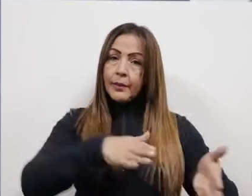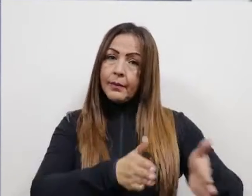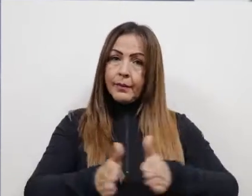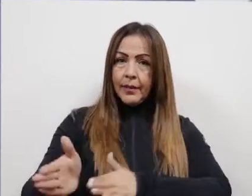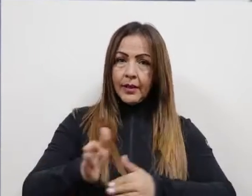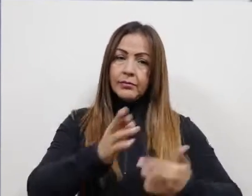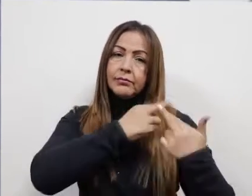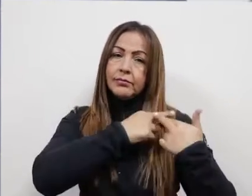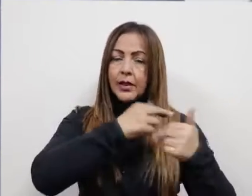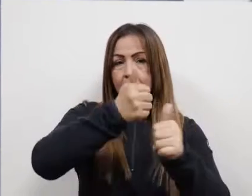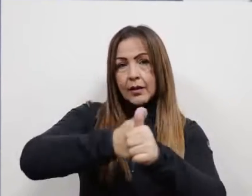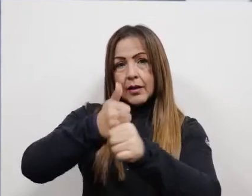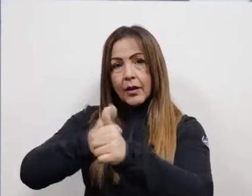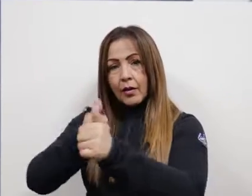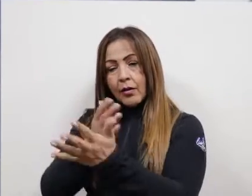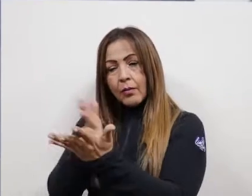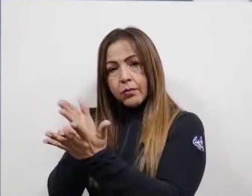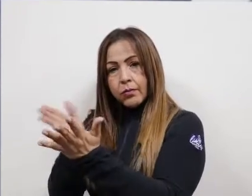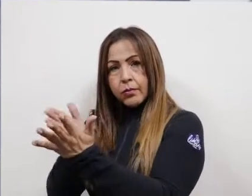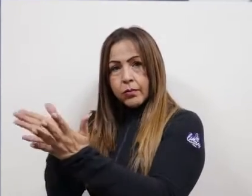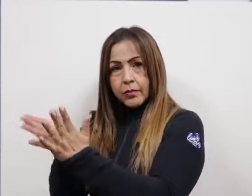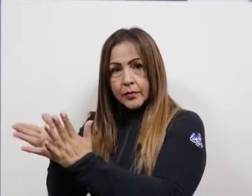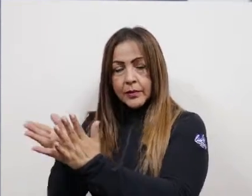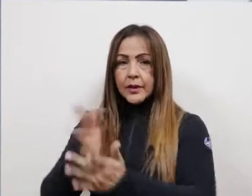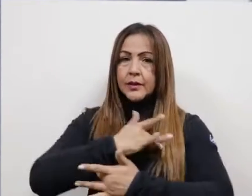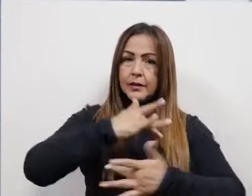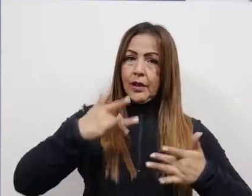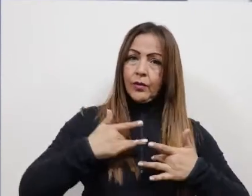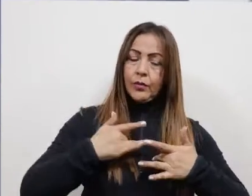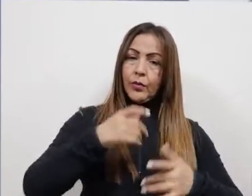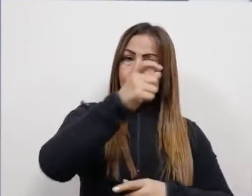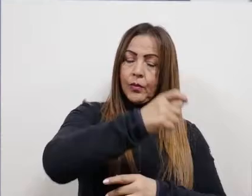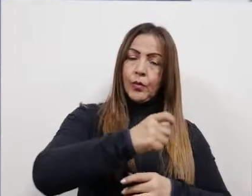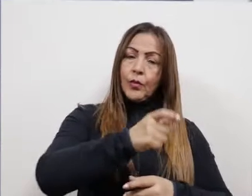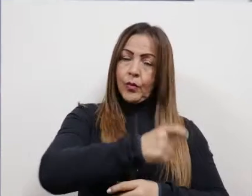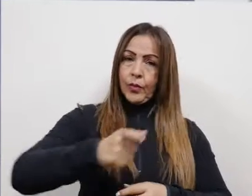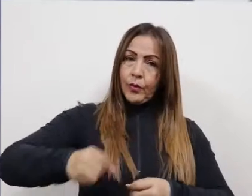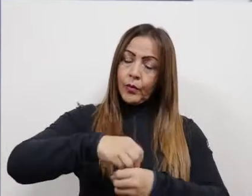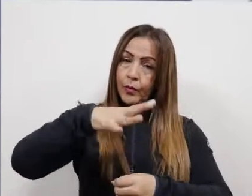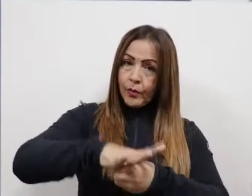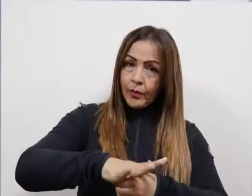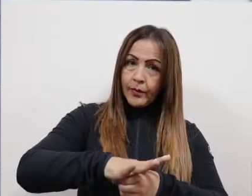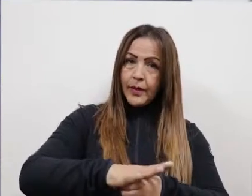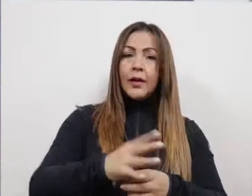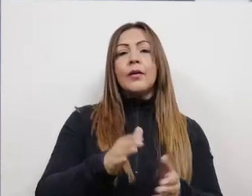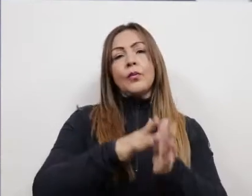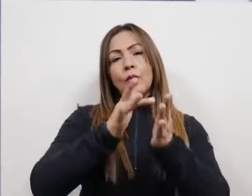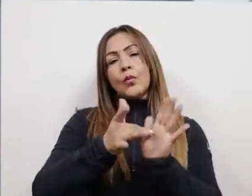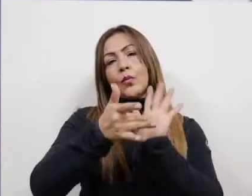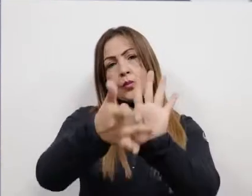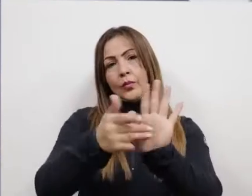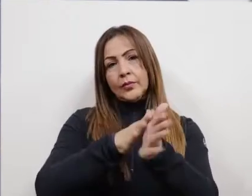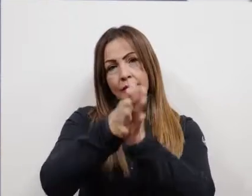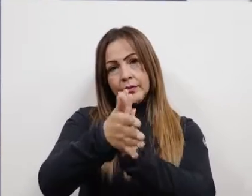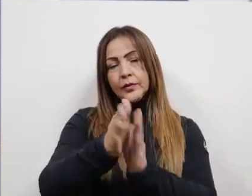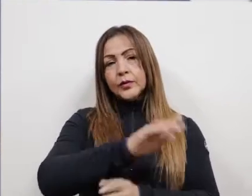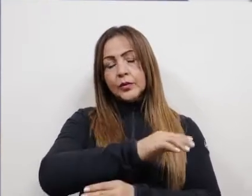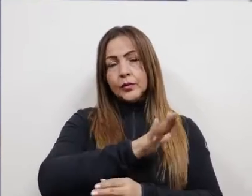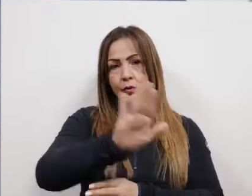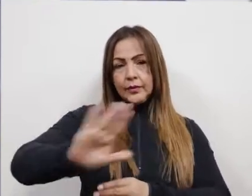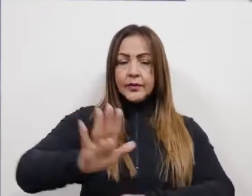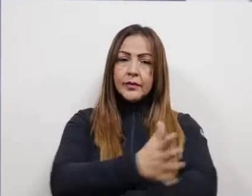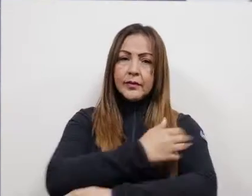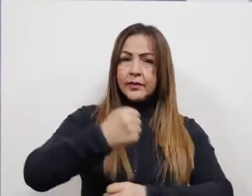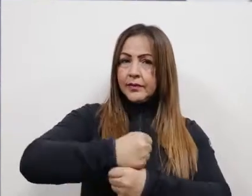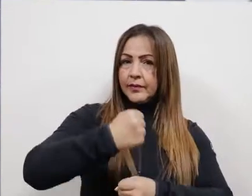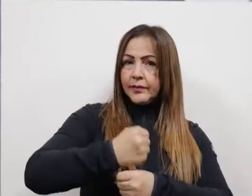y responsables de cada una de las dimensiones del Plan Decenal de Salud Pública, les presentará a ustedes los avances en el contexto de la ejecución